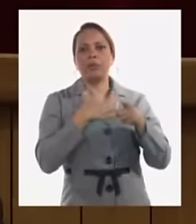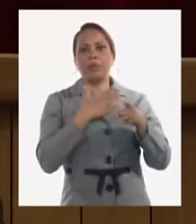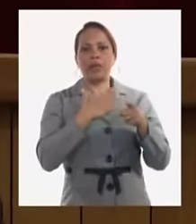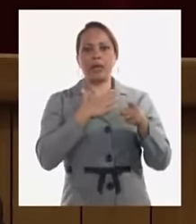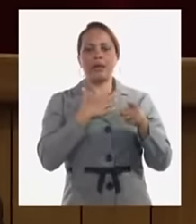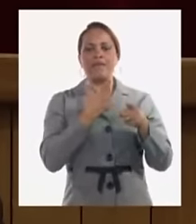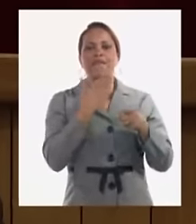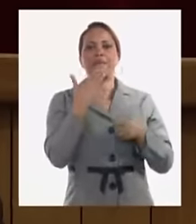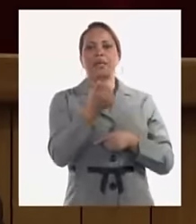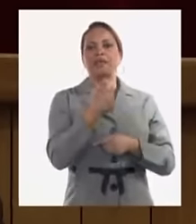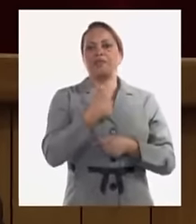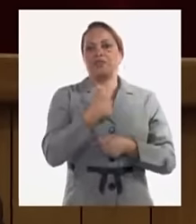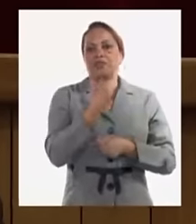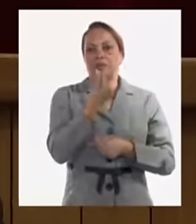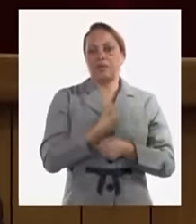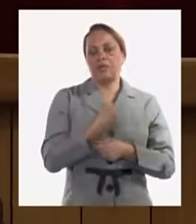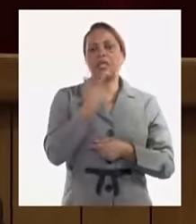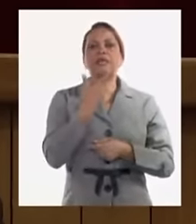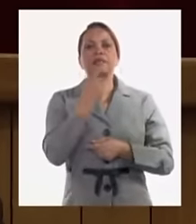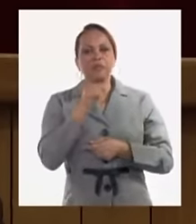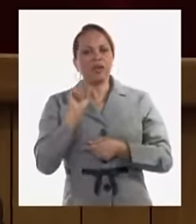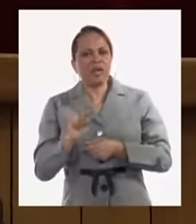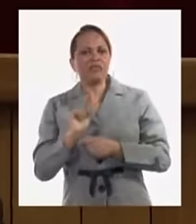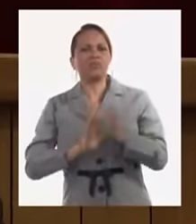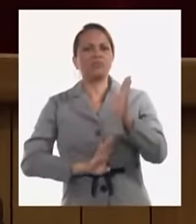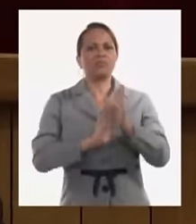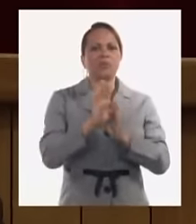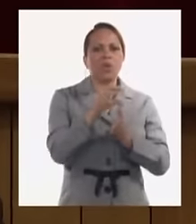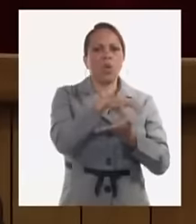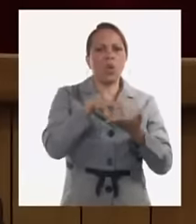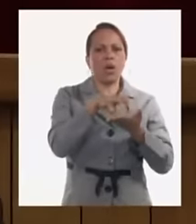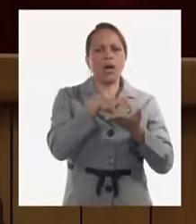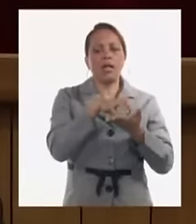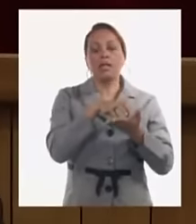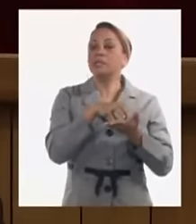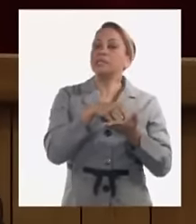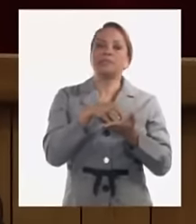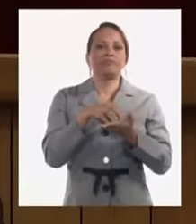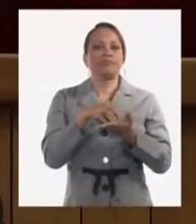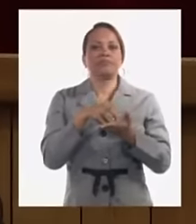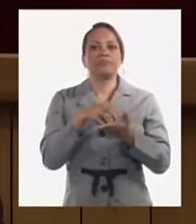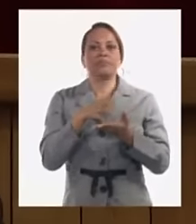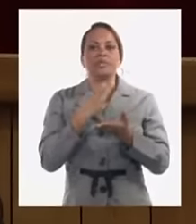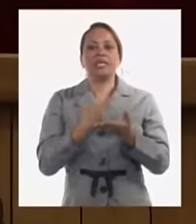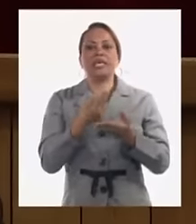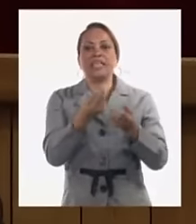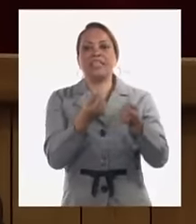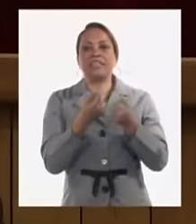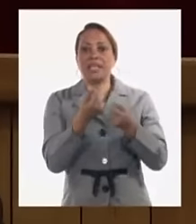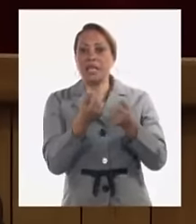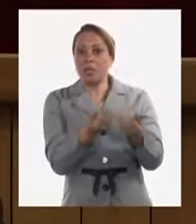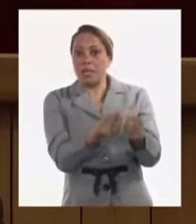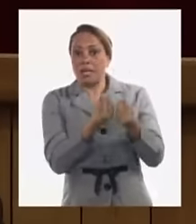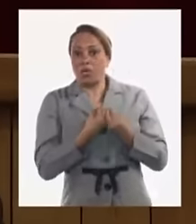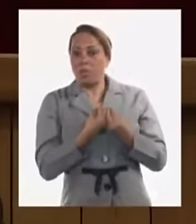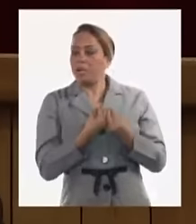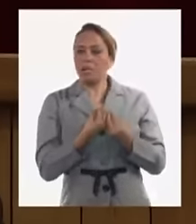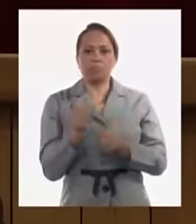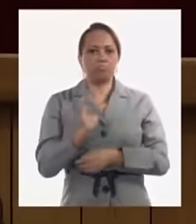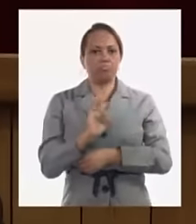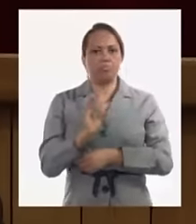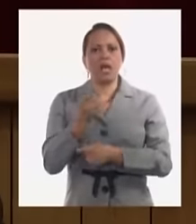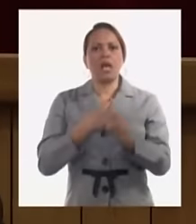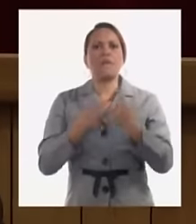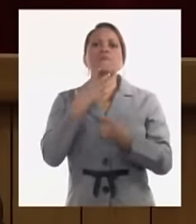propio le decimos que eso es desarrollo local y ni se retorna ni se recupera ese dinero hay muchos